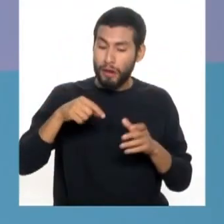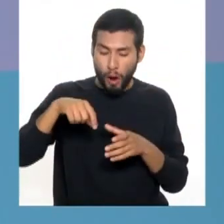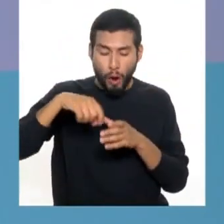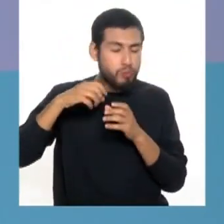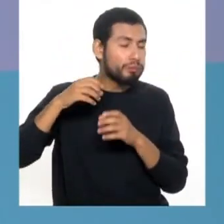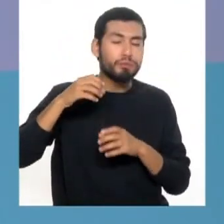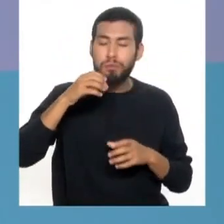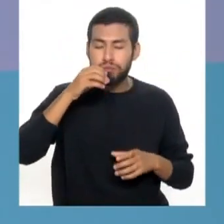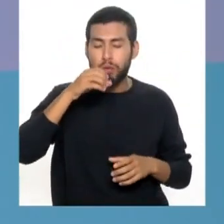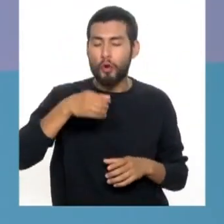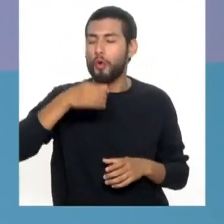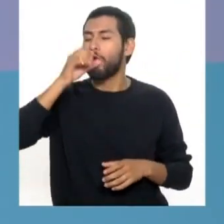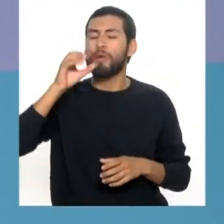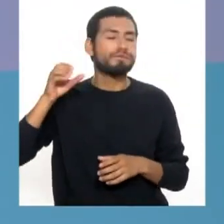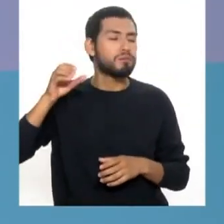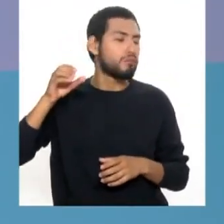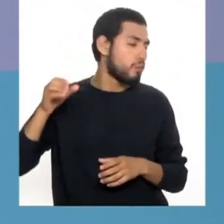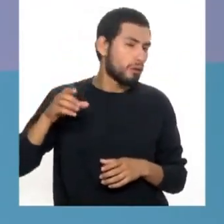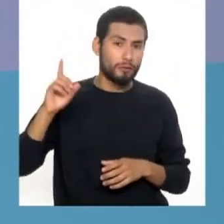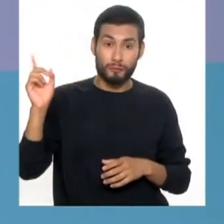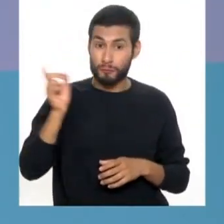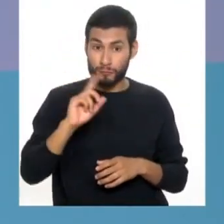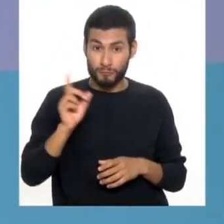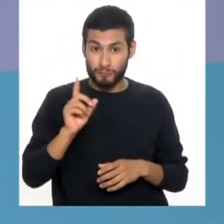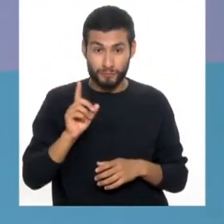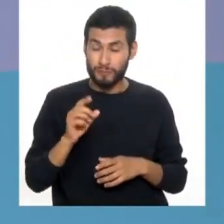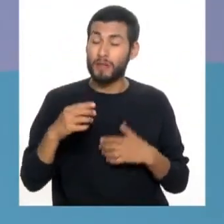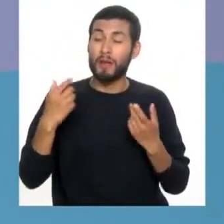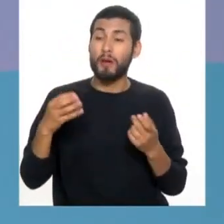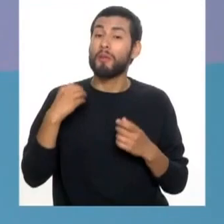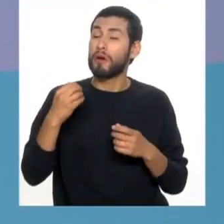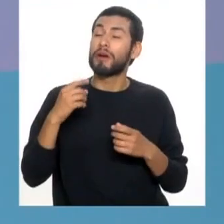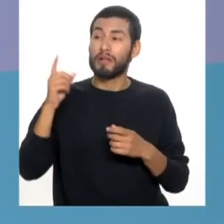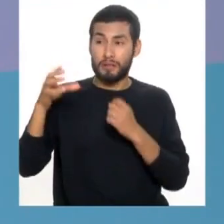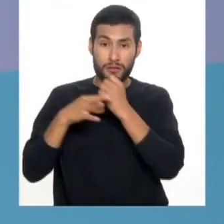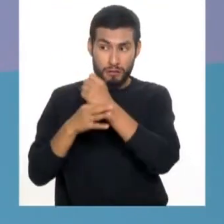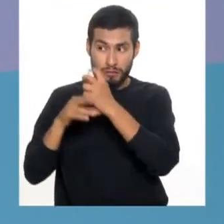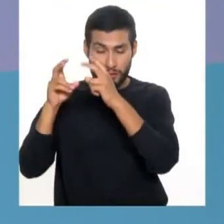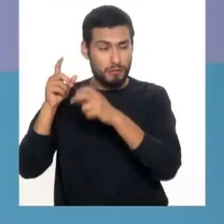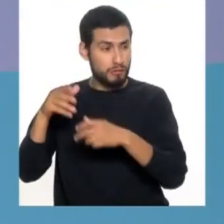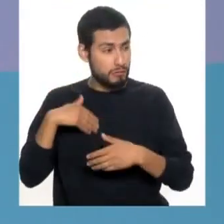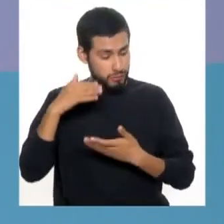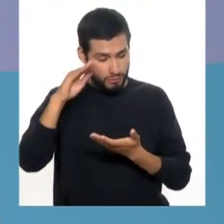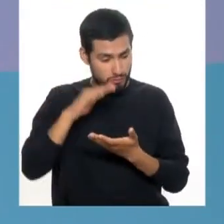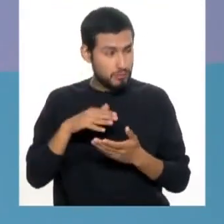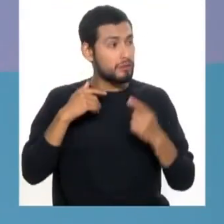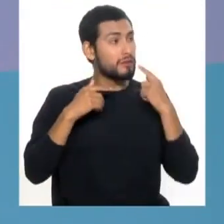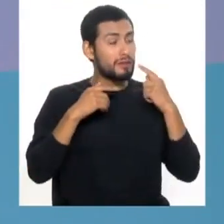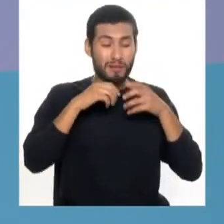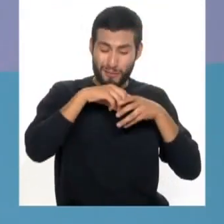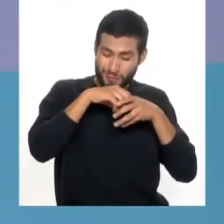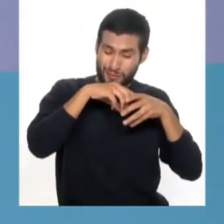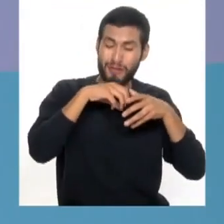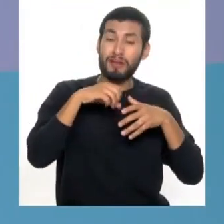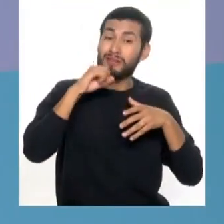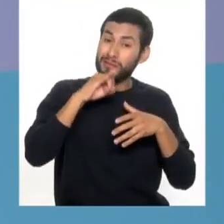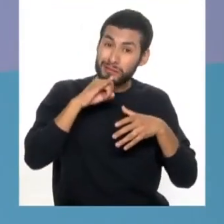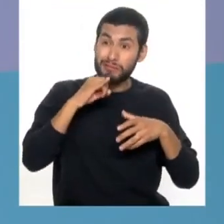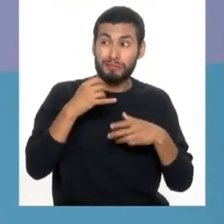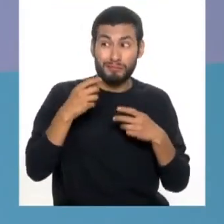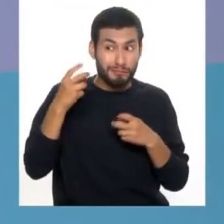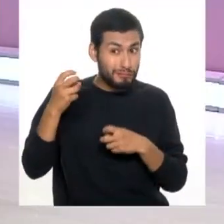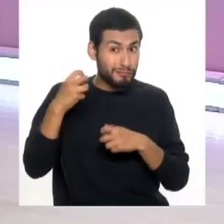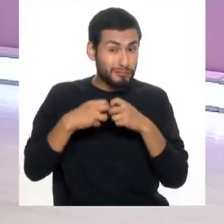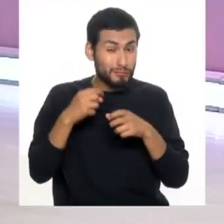usted ir al odontólogo. Porque de repente tiene una gingivitis, la podemos controlar, si es que el problema es local. Pero si el problema ya es sistémico, como dije al inicio. Una